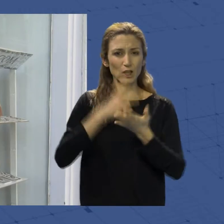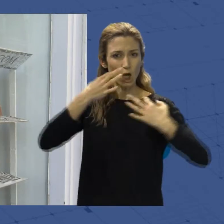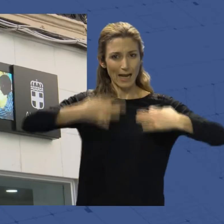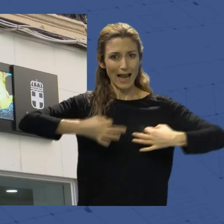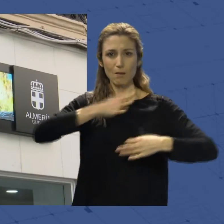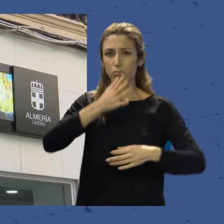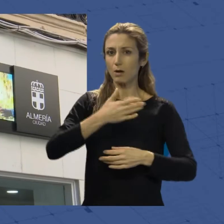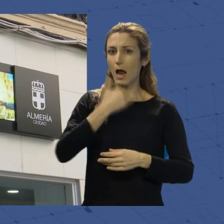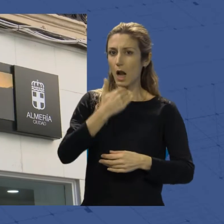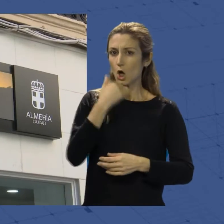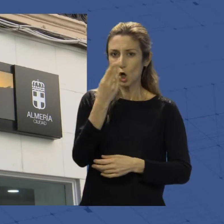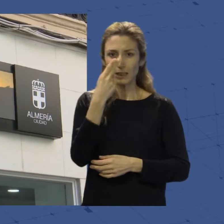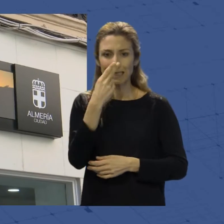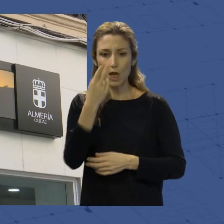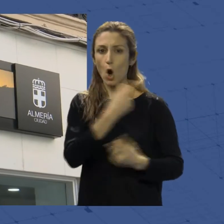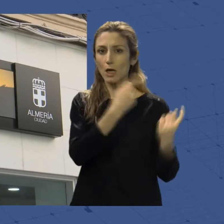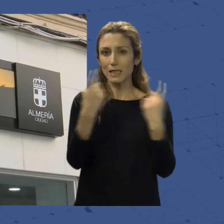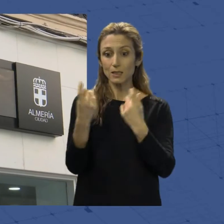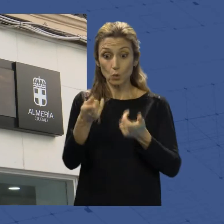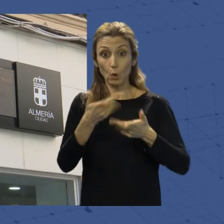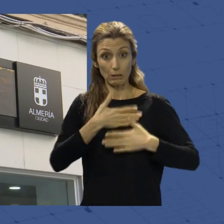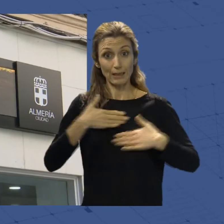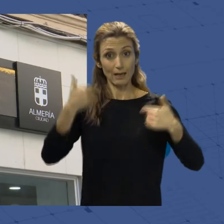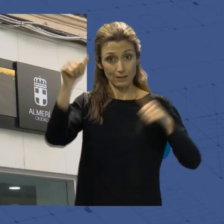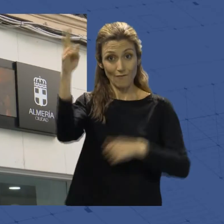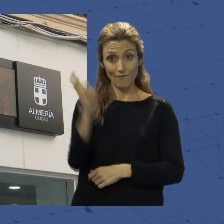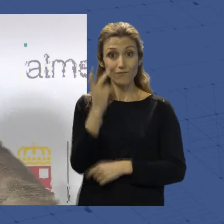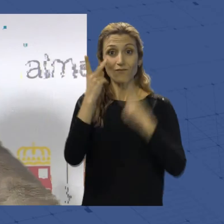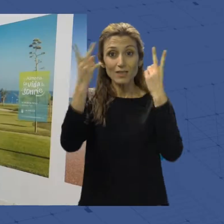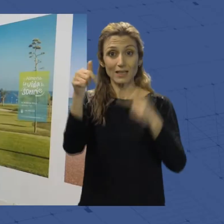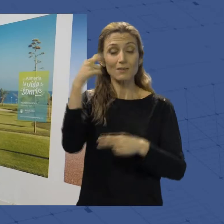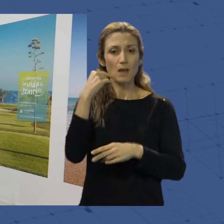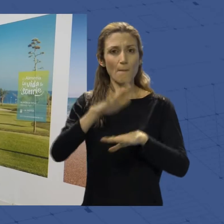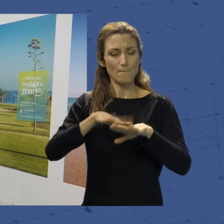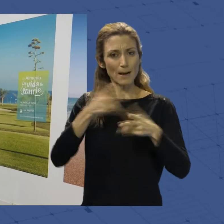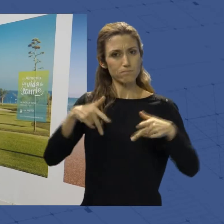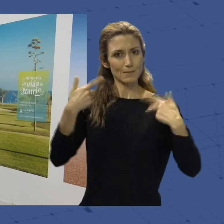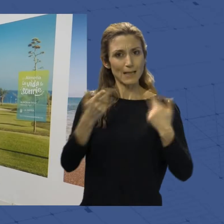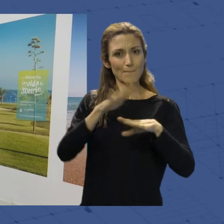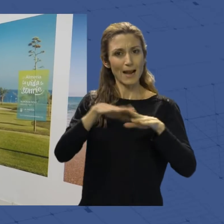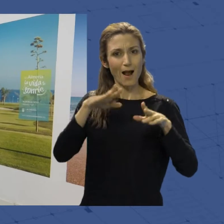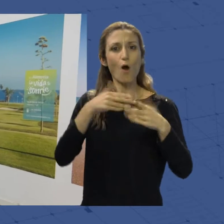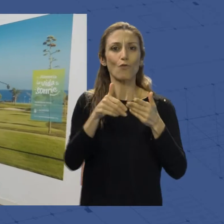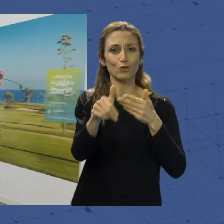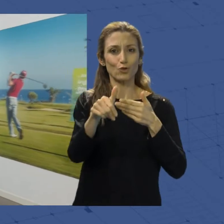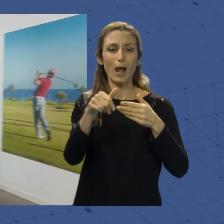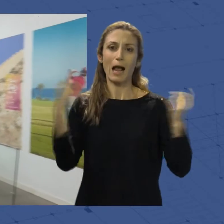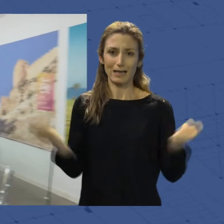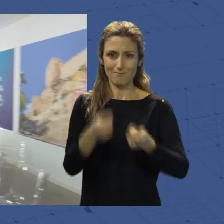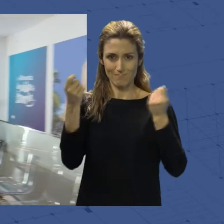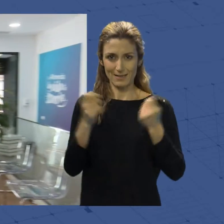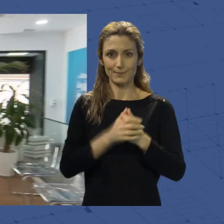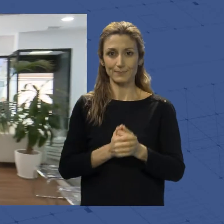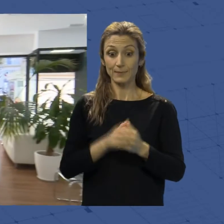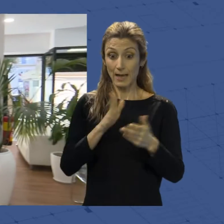intereses y las necesidades de quienes visitan Almería que permitirán enfocar mejor futuras campañas promocionales. Además, partir